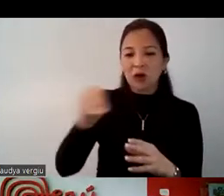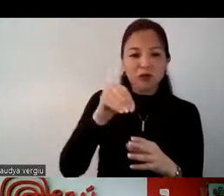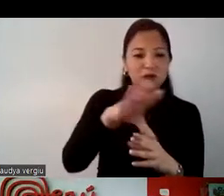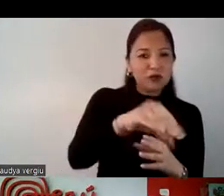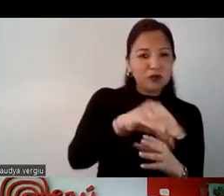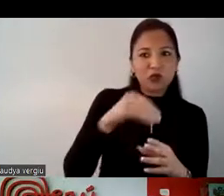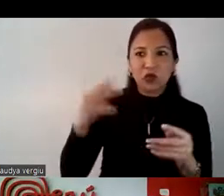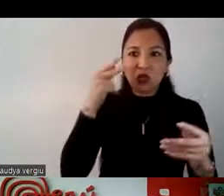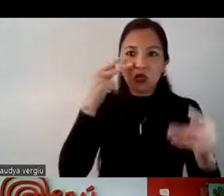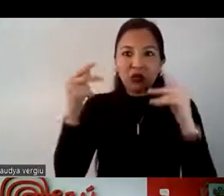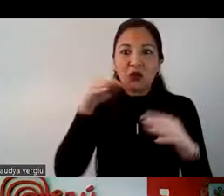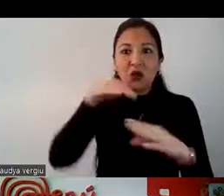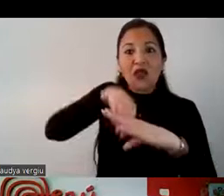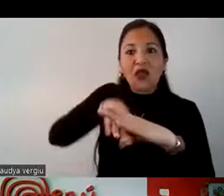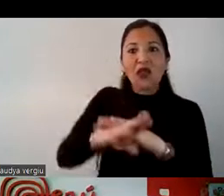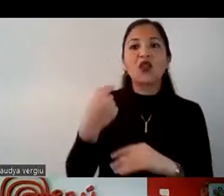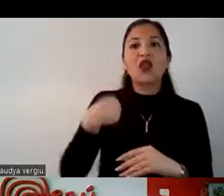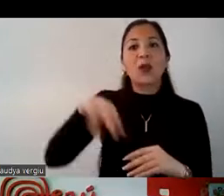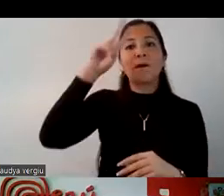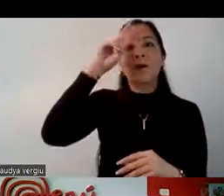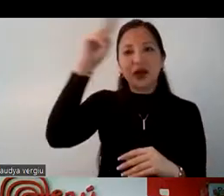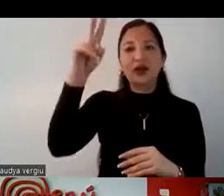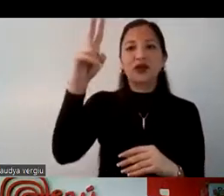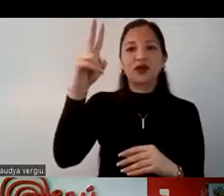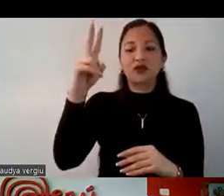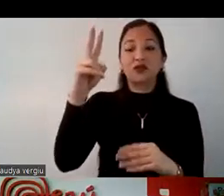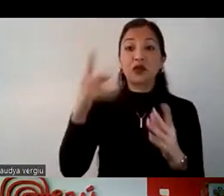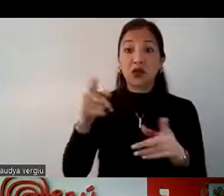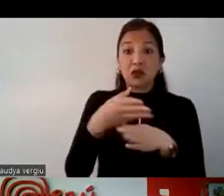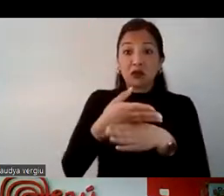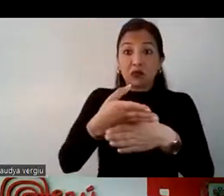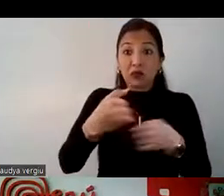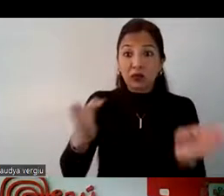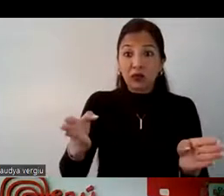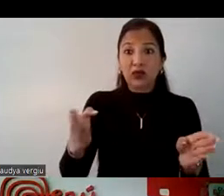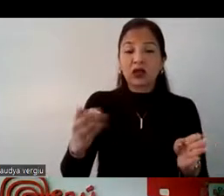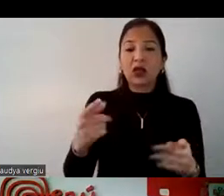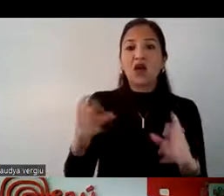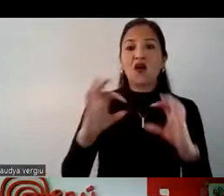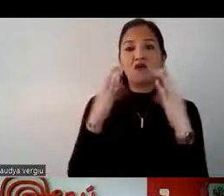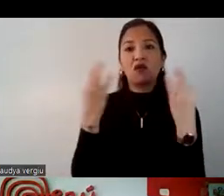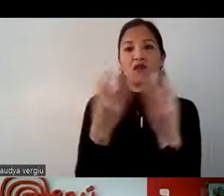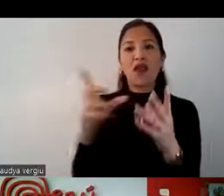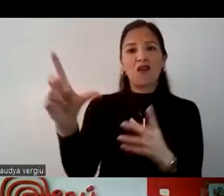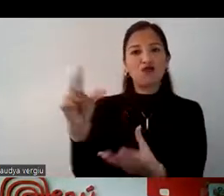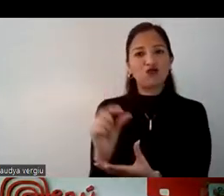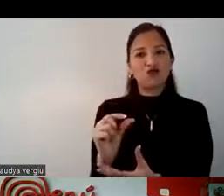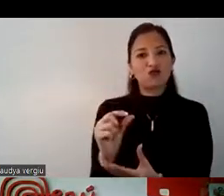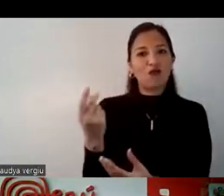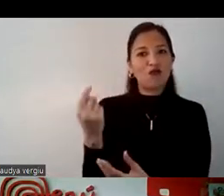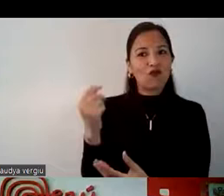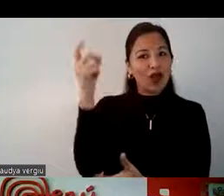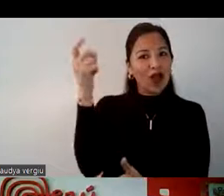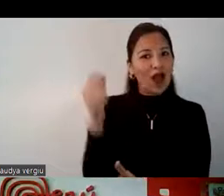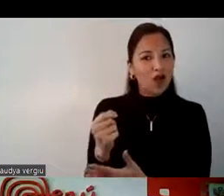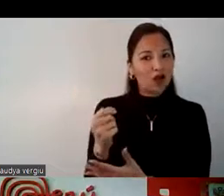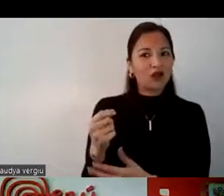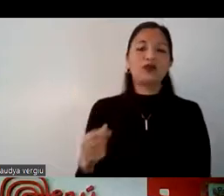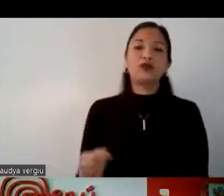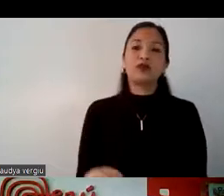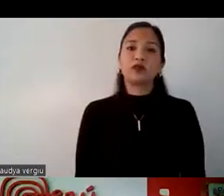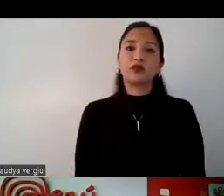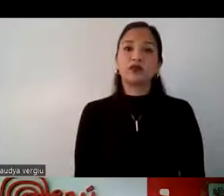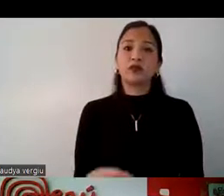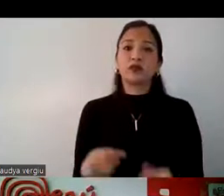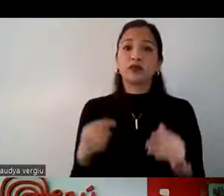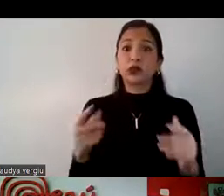turístico, lo compra dentro de Perú, y esto le permite a ellos, o a sus familias, un ahorro, también, ¿no? Se asocia al